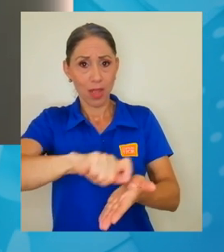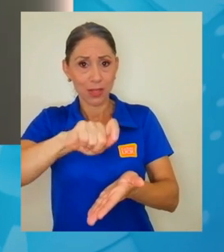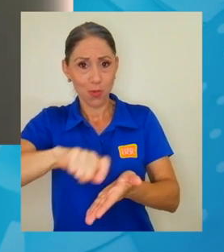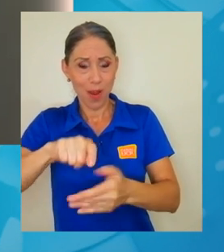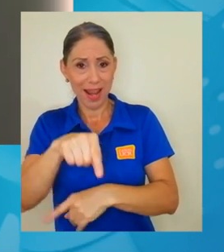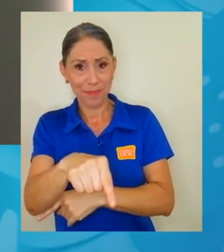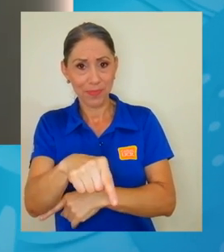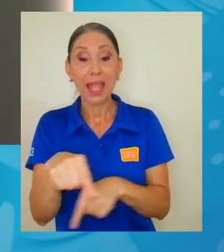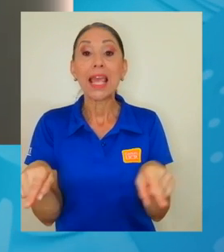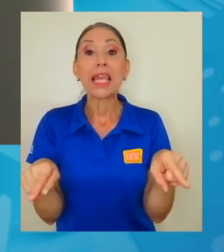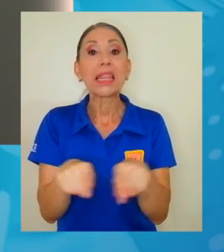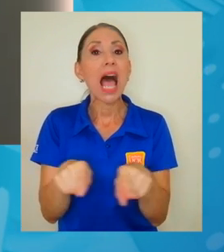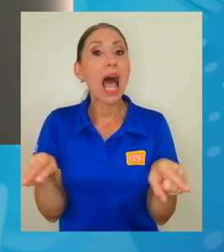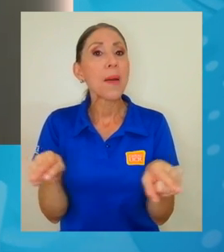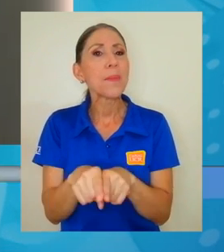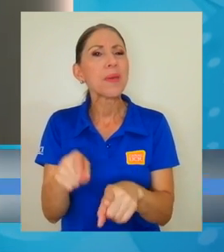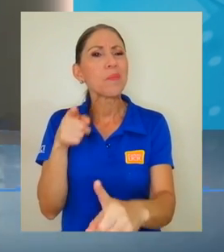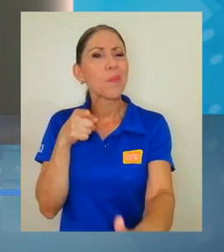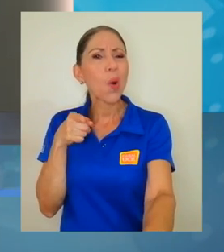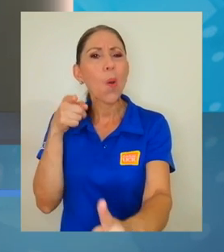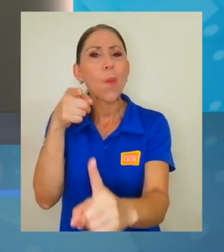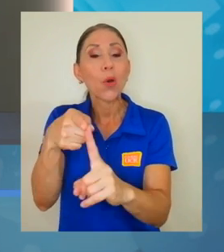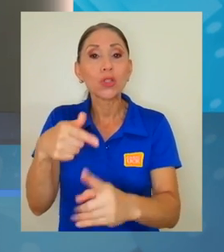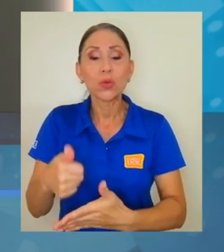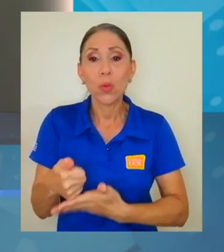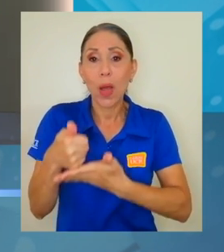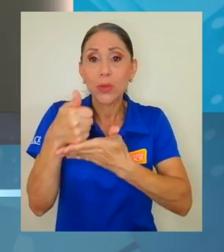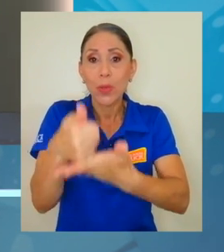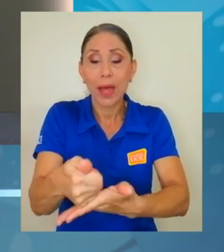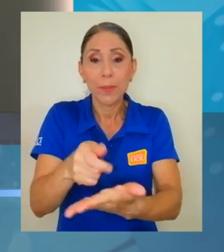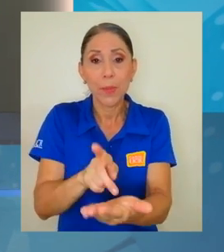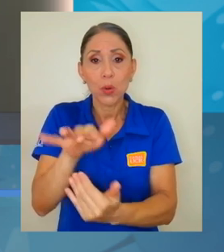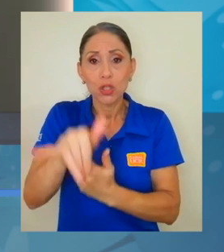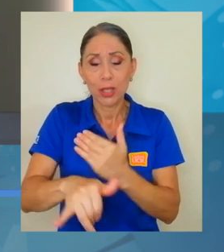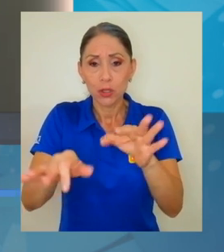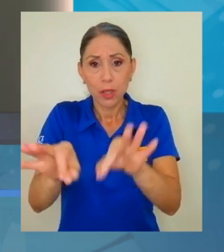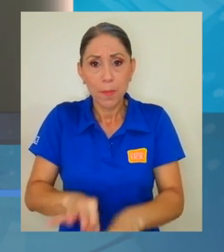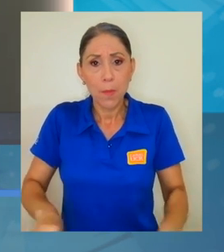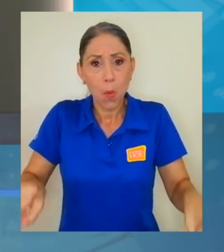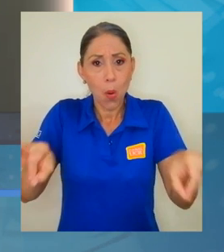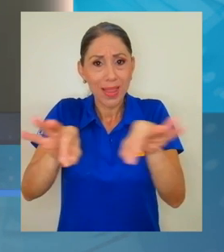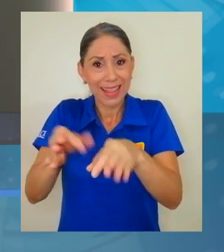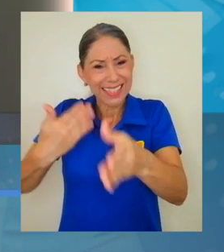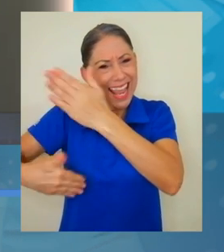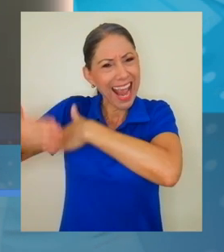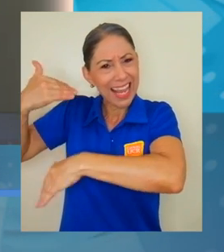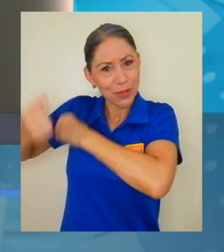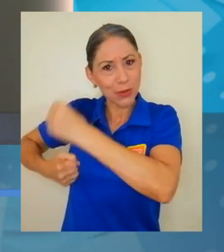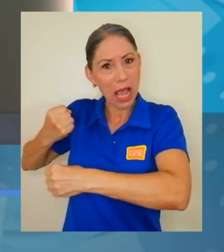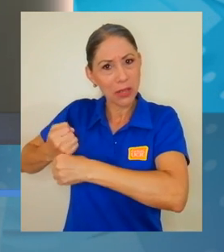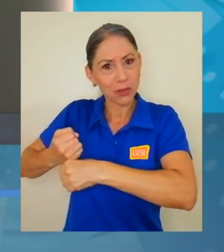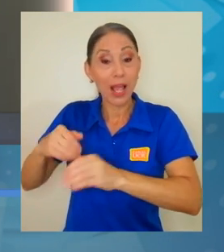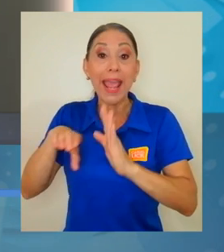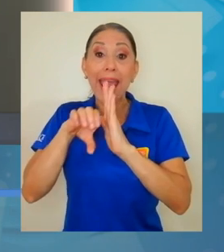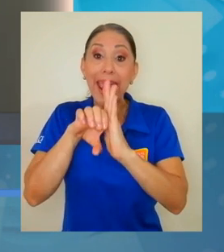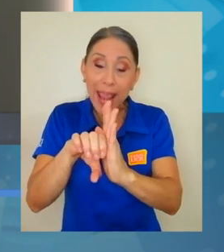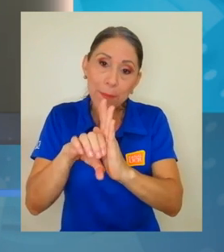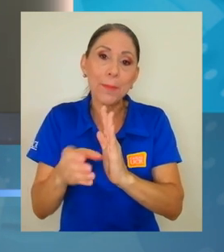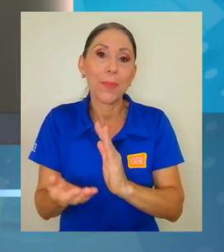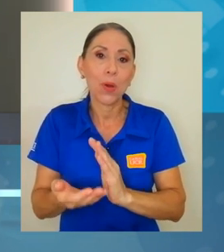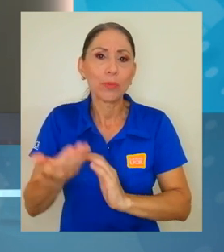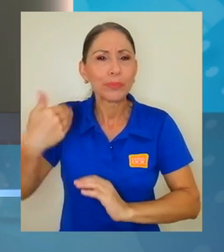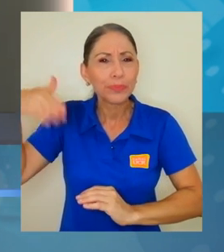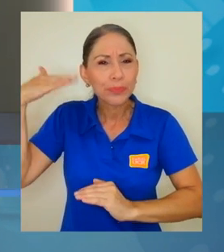con el propósito de ayudar en proyectos importantes que se están desarrollando en esa época en el país. Por ejemplo, la